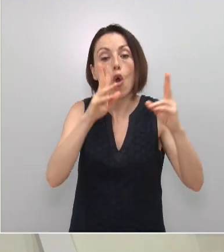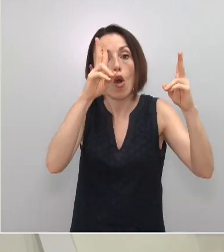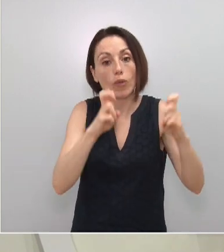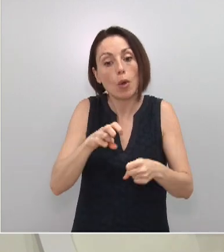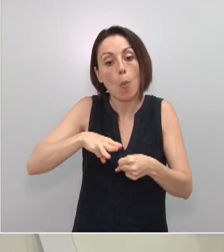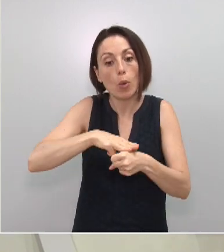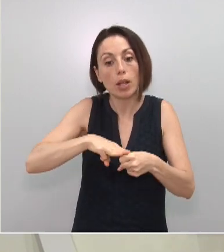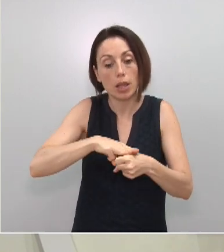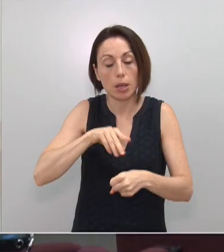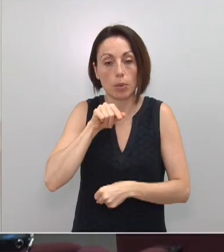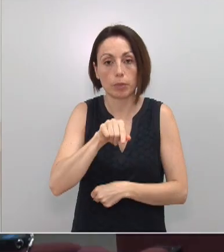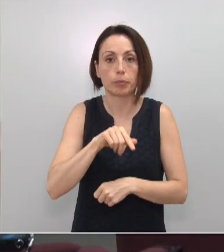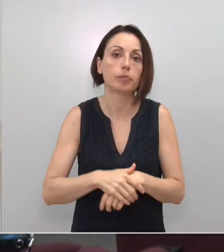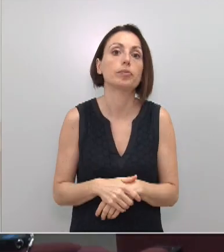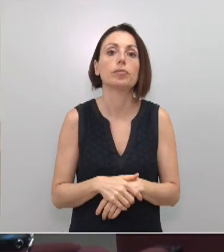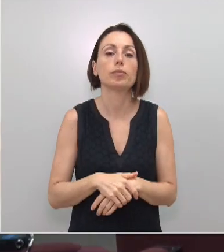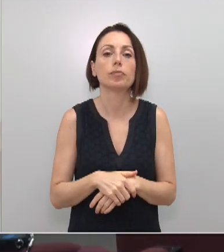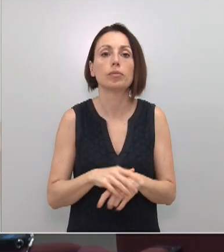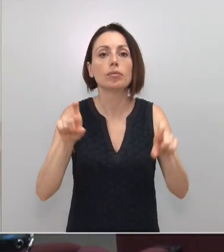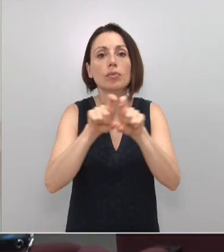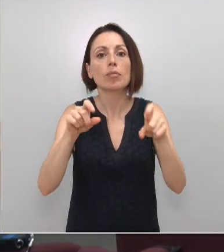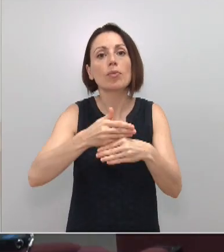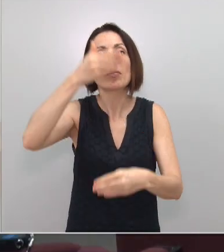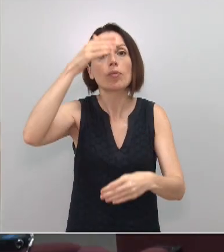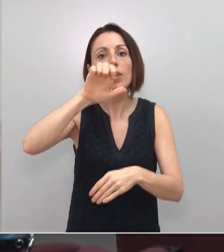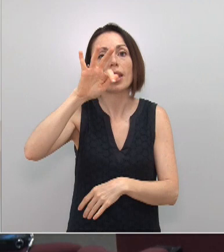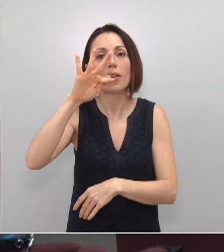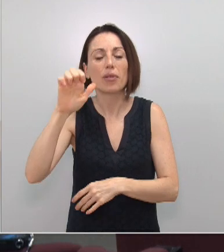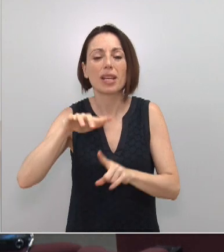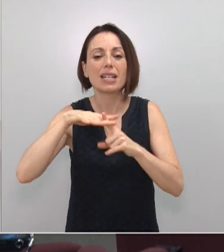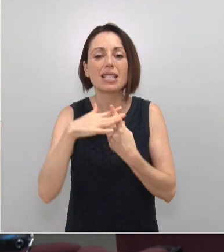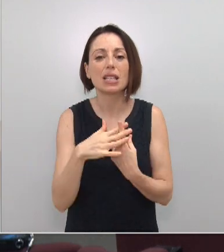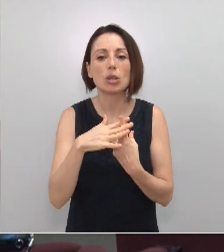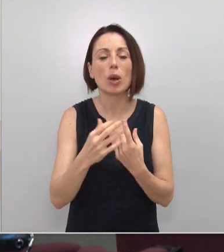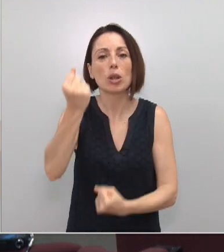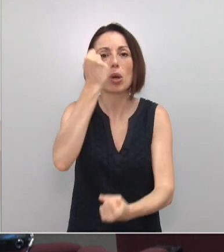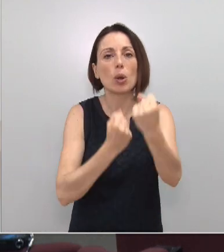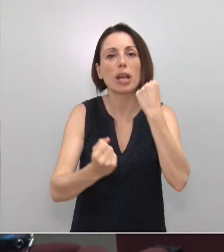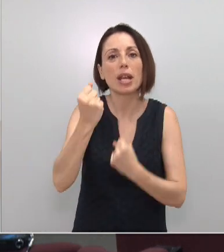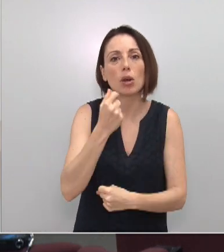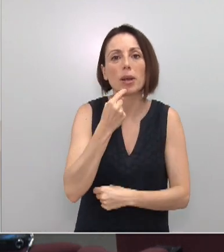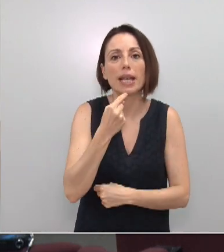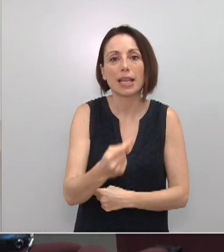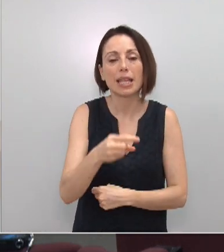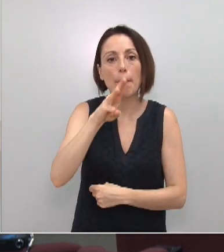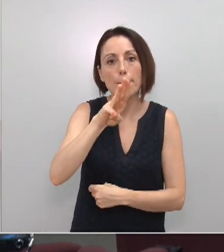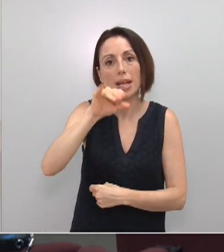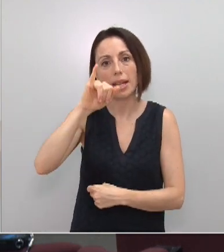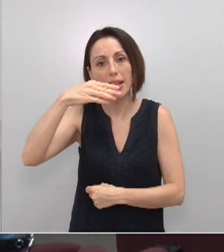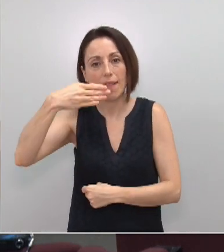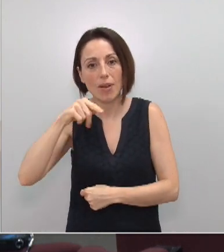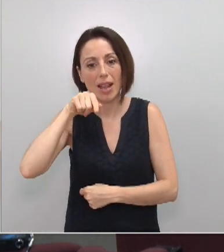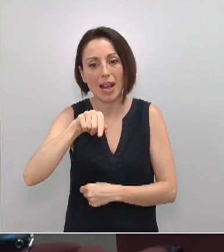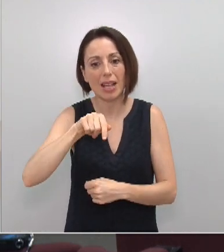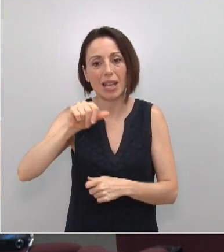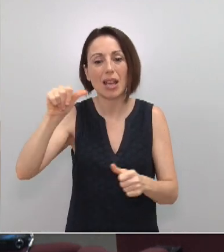municipio. La Agencia EF se interesa por la situación económica. Comenta que CEPRED ha empeorado la previsión de la caída del PIB para la región de Murcia